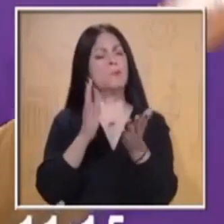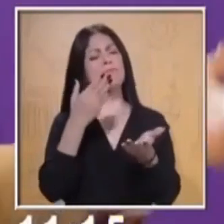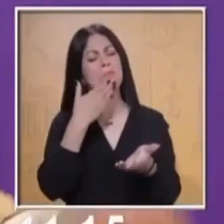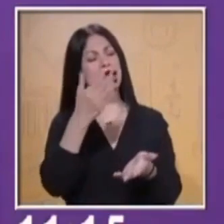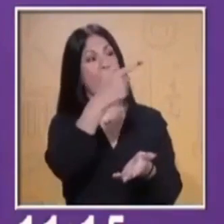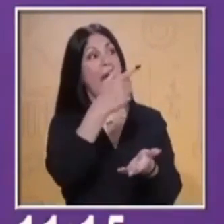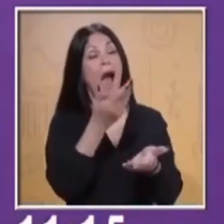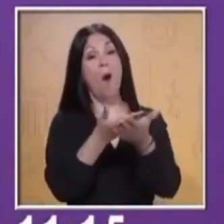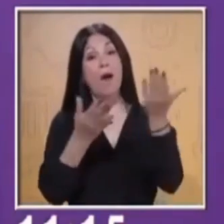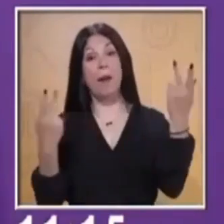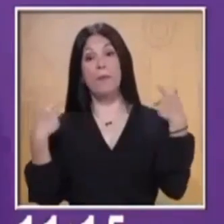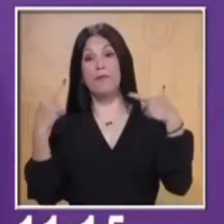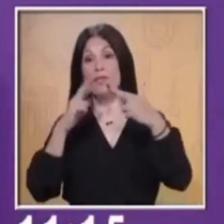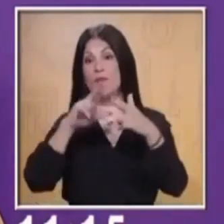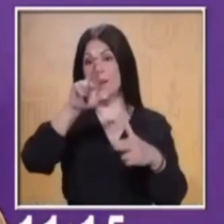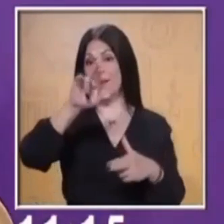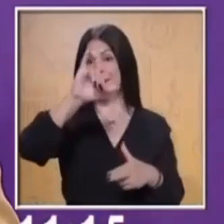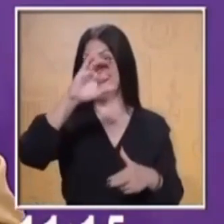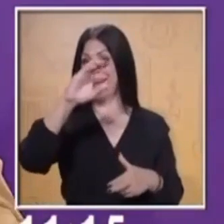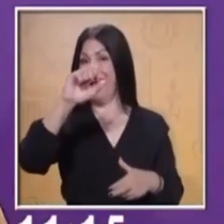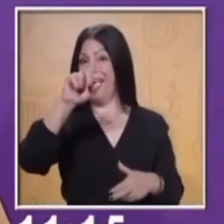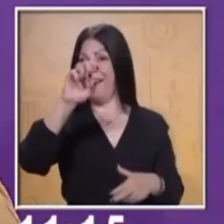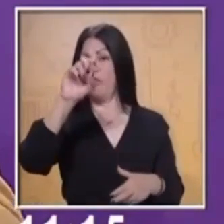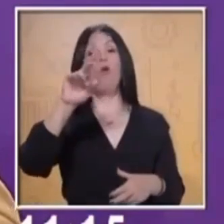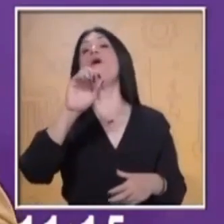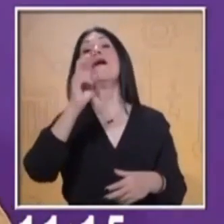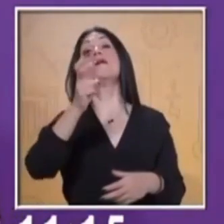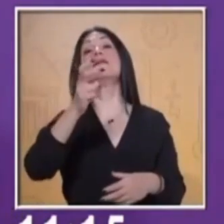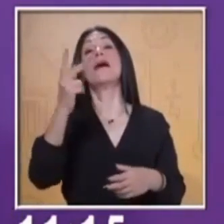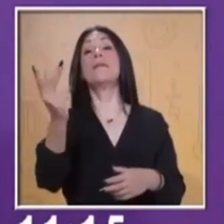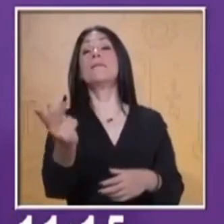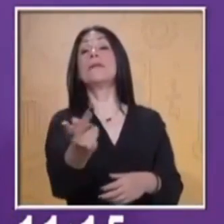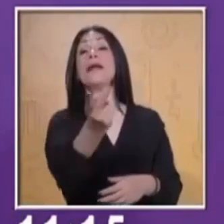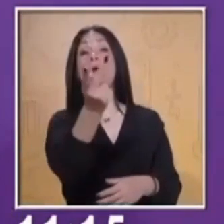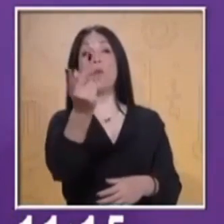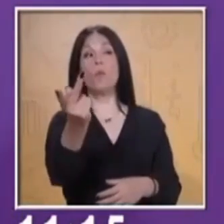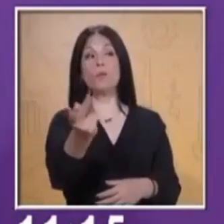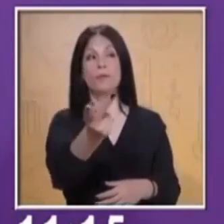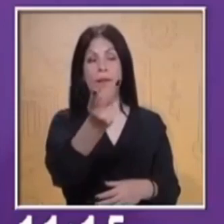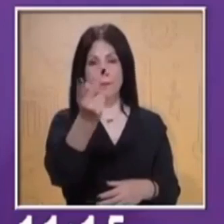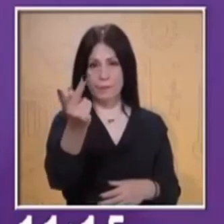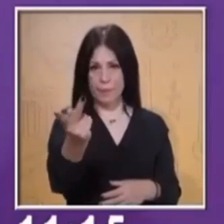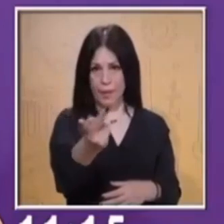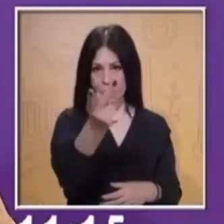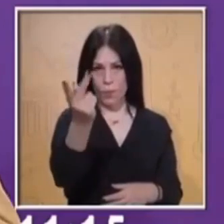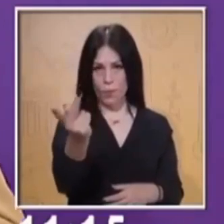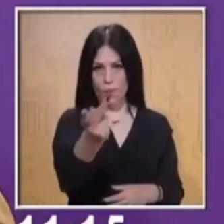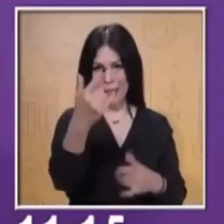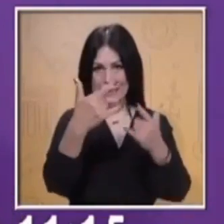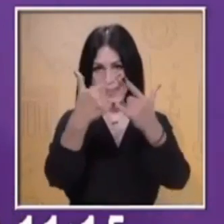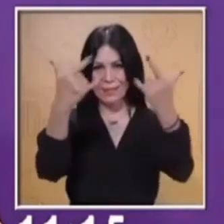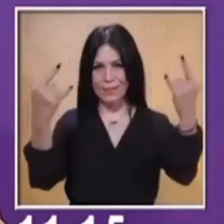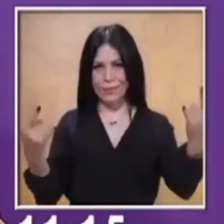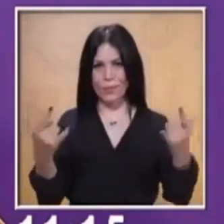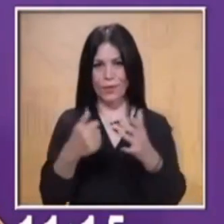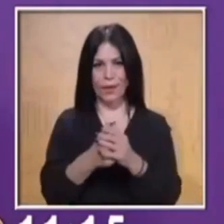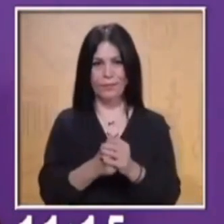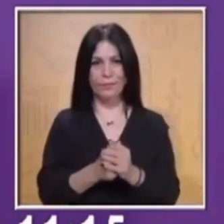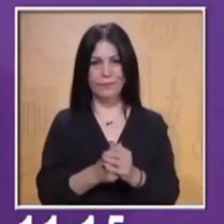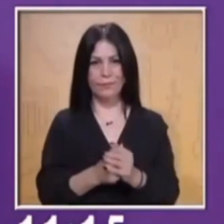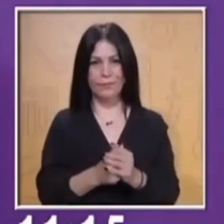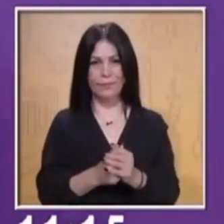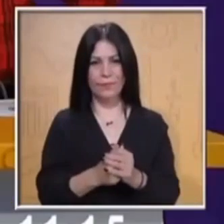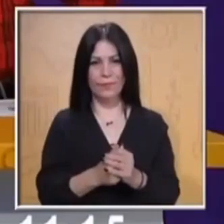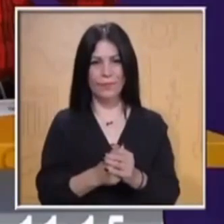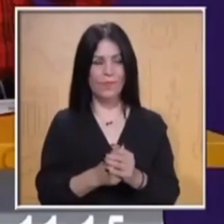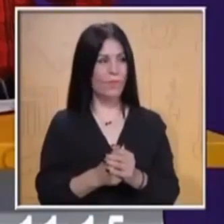Ahora vamos a seguir con unas preguntas que se desprenden de esta interesante historia, que es la llorona. Muy bien,